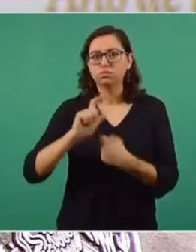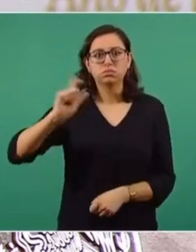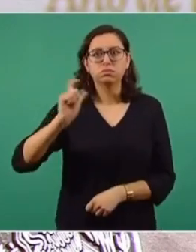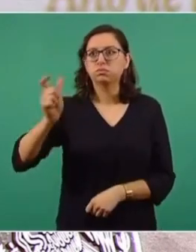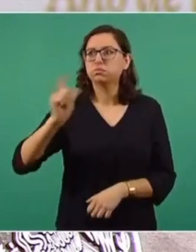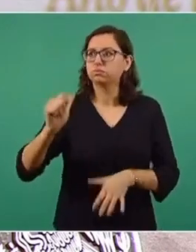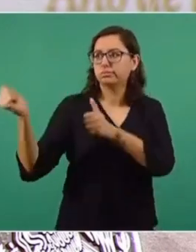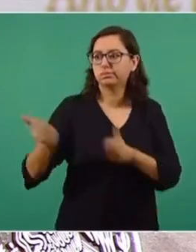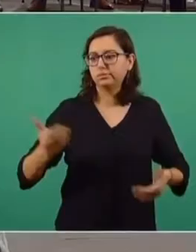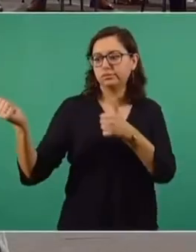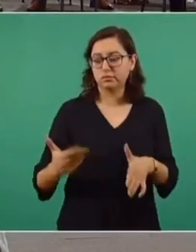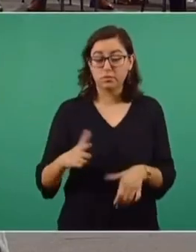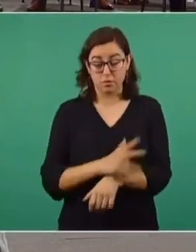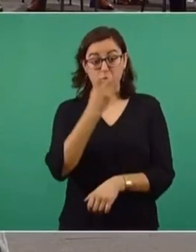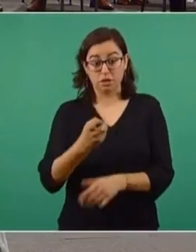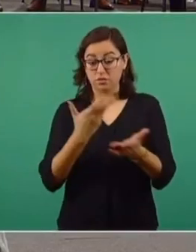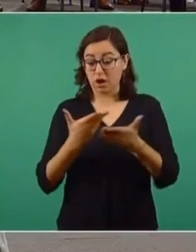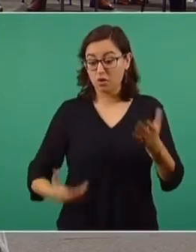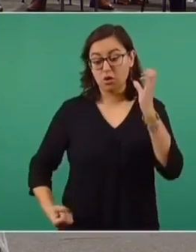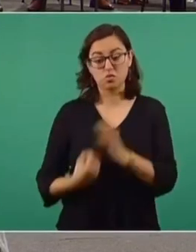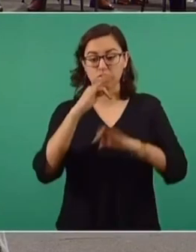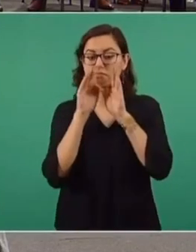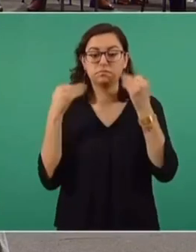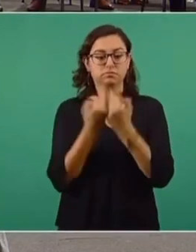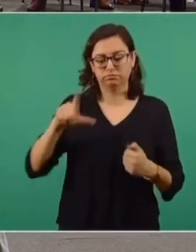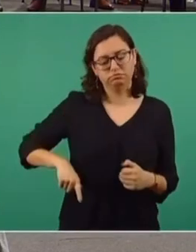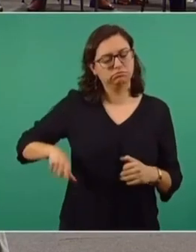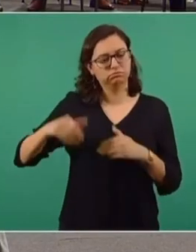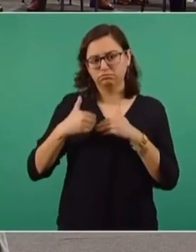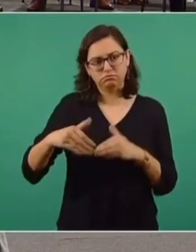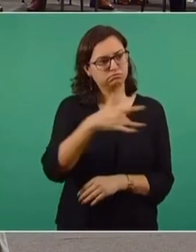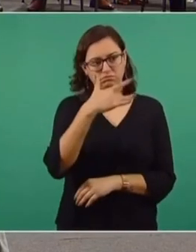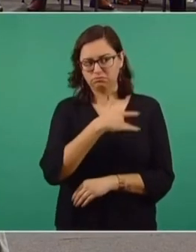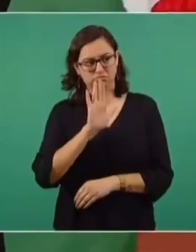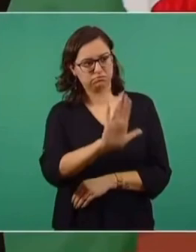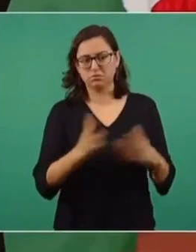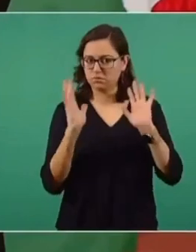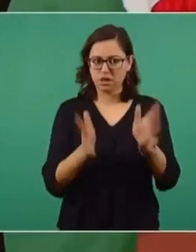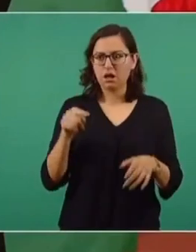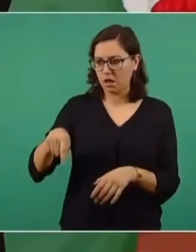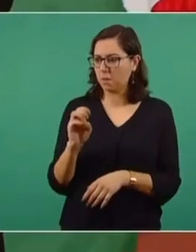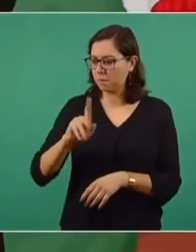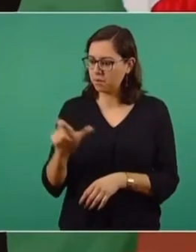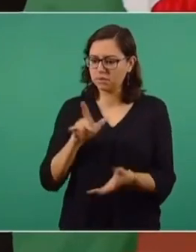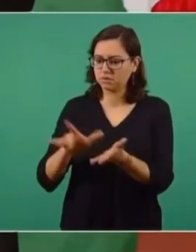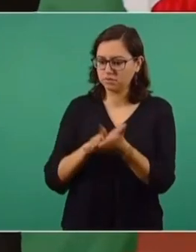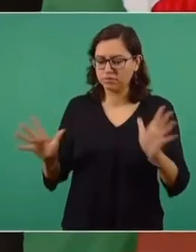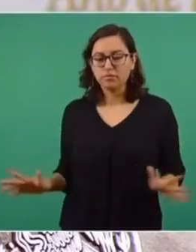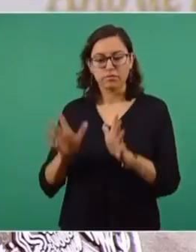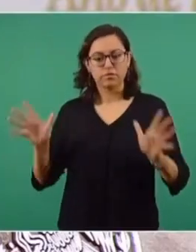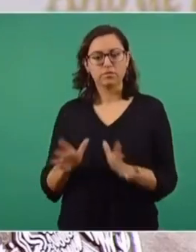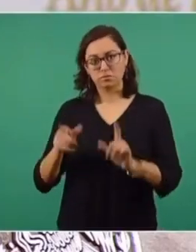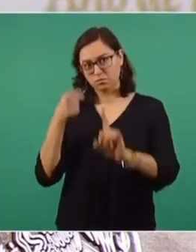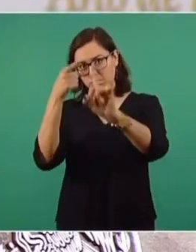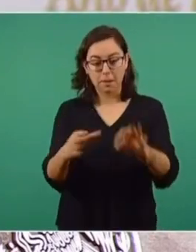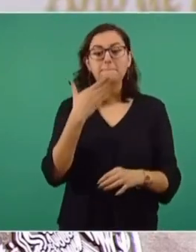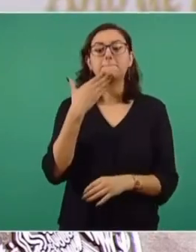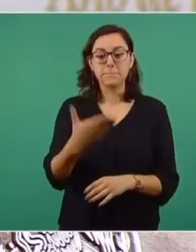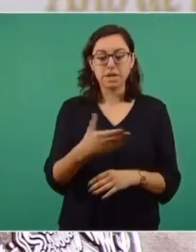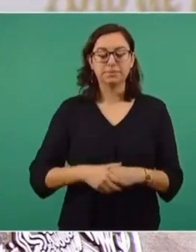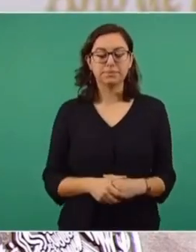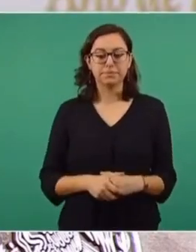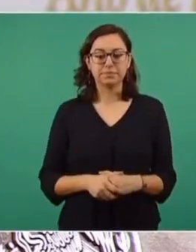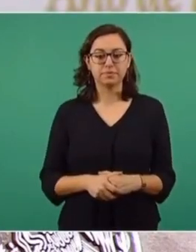está siendo exitoso. Las estadísticas muestran que la política de fortalecimiento de Pemex para el abasto de combustibles en el país va en la dirección correcta.